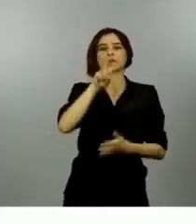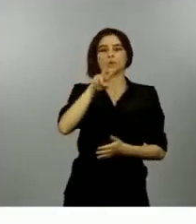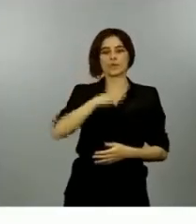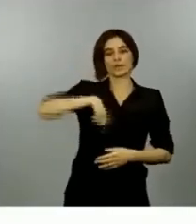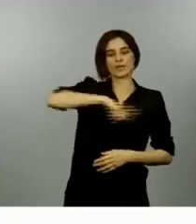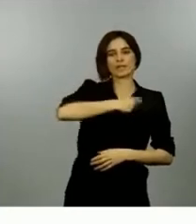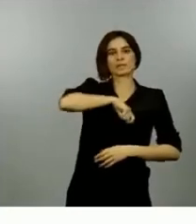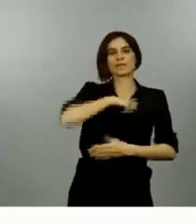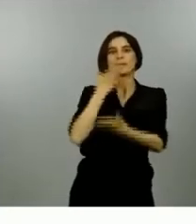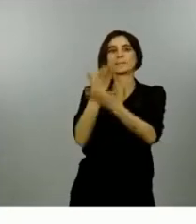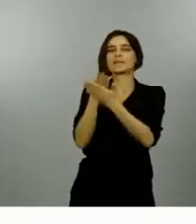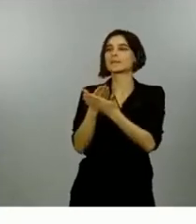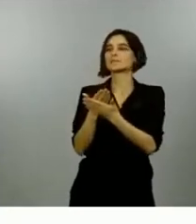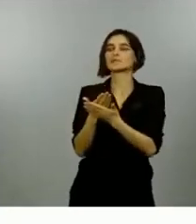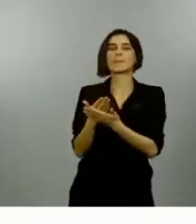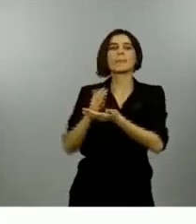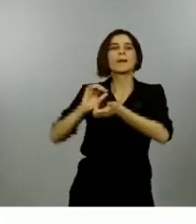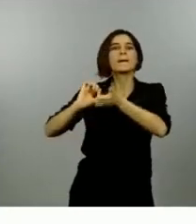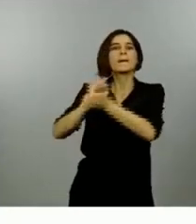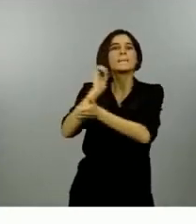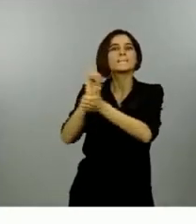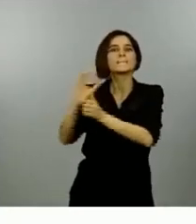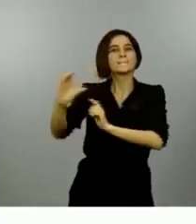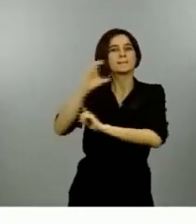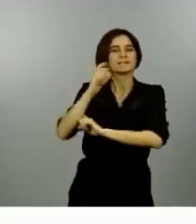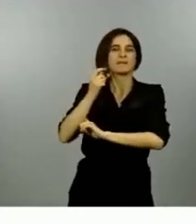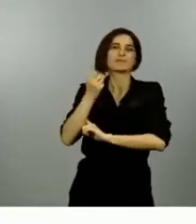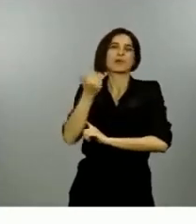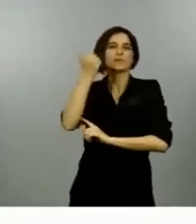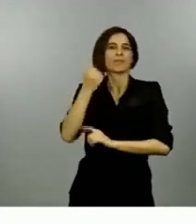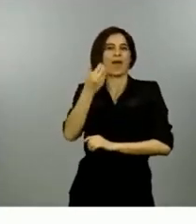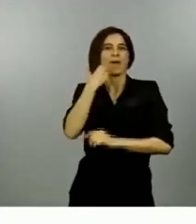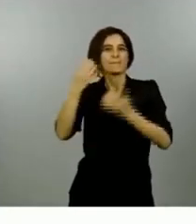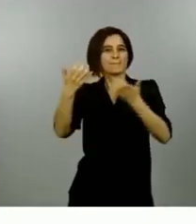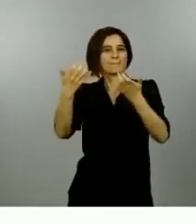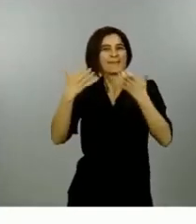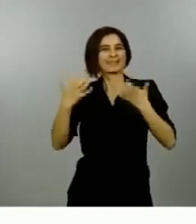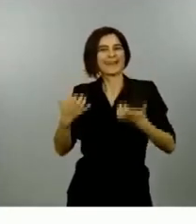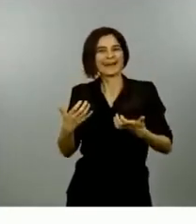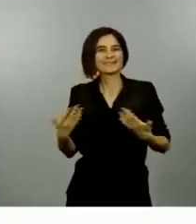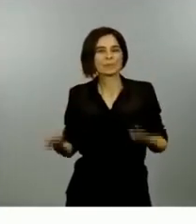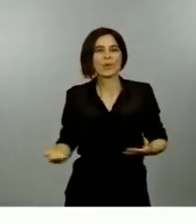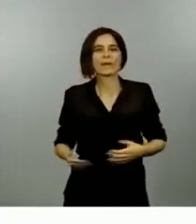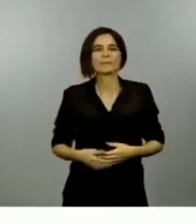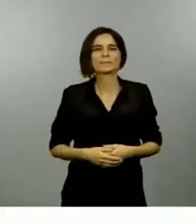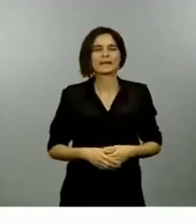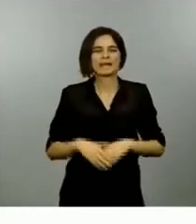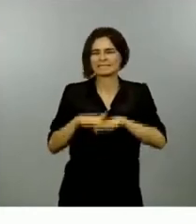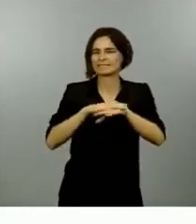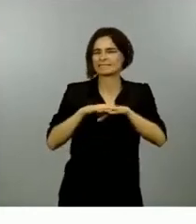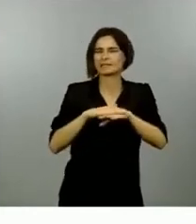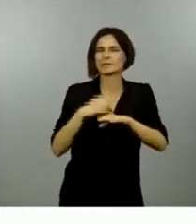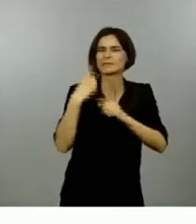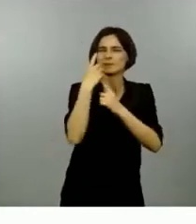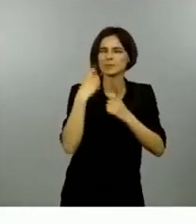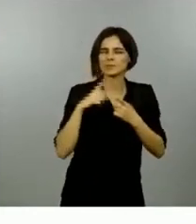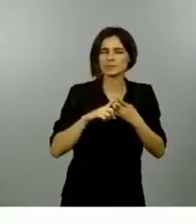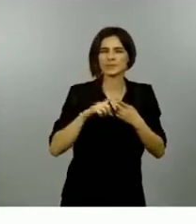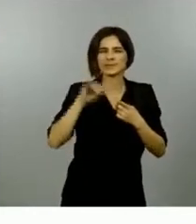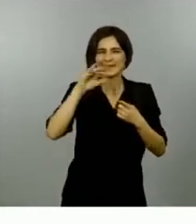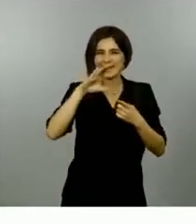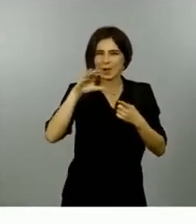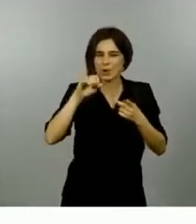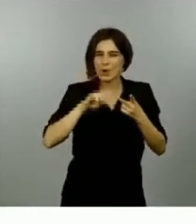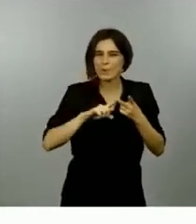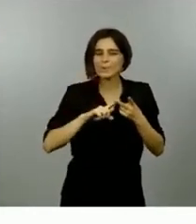discúlpeme ha sido las líneas ICO AIREF la cuestión del rescate que usted mencionaba había una otra